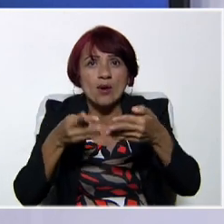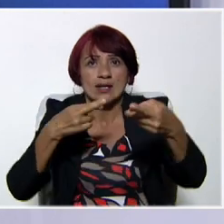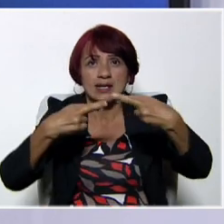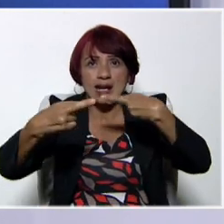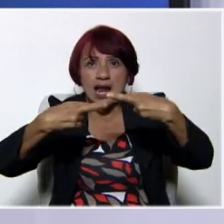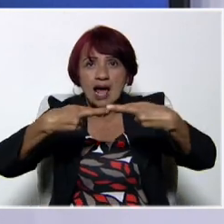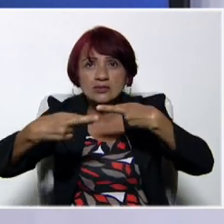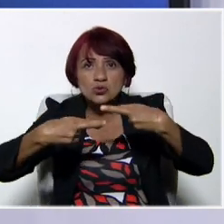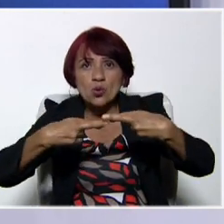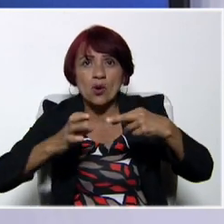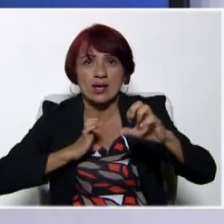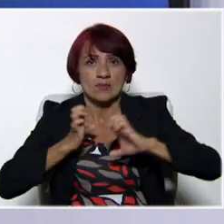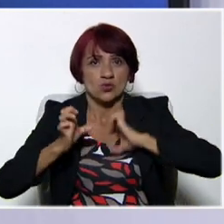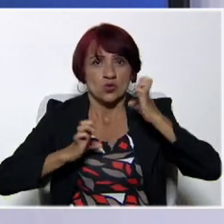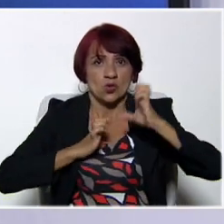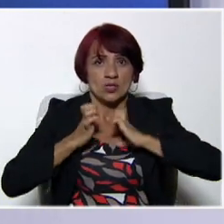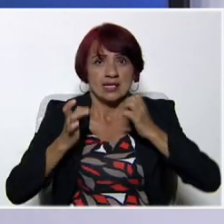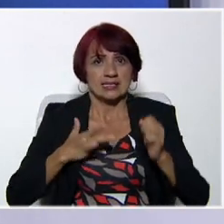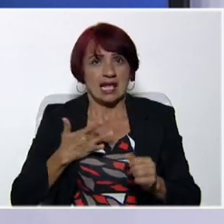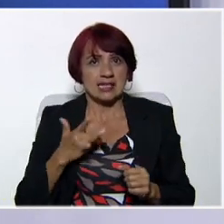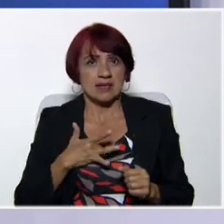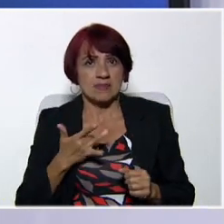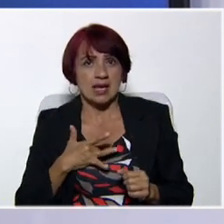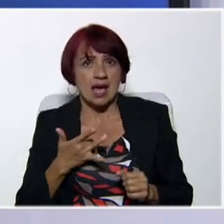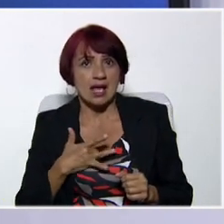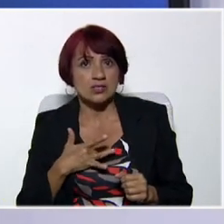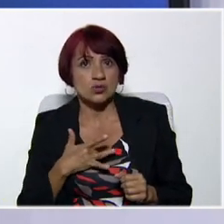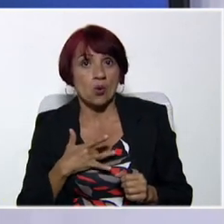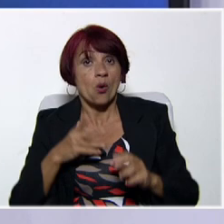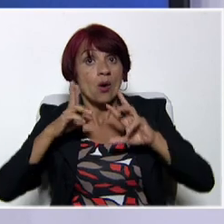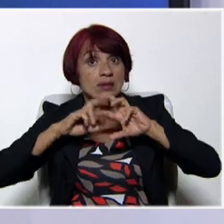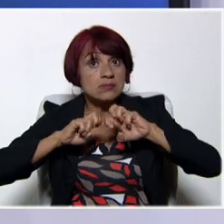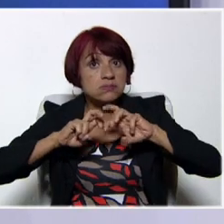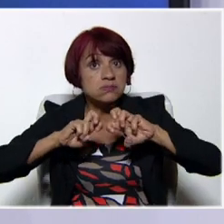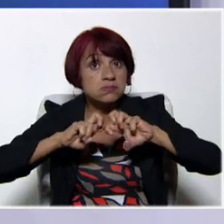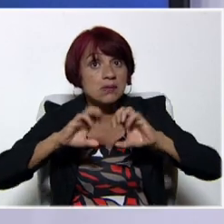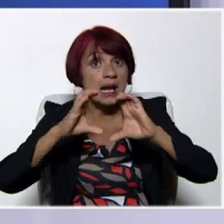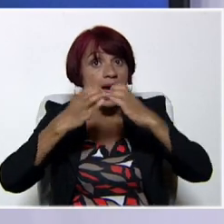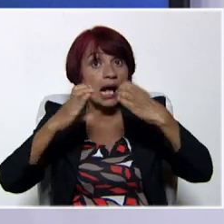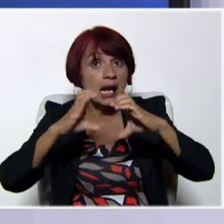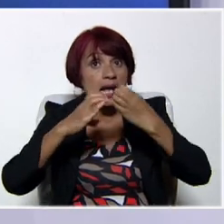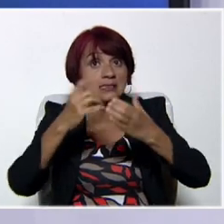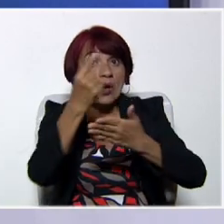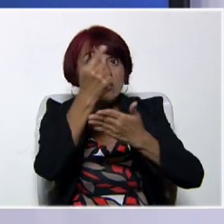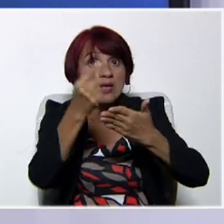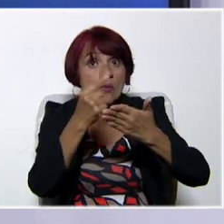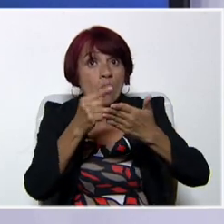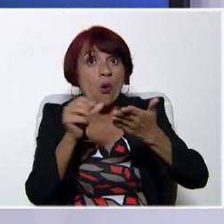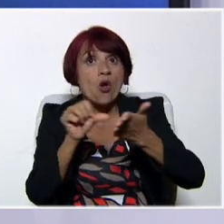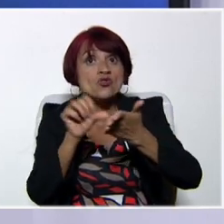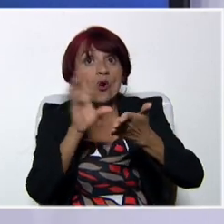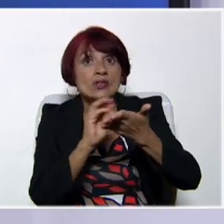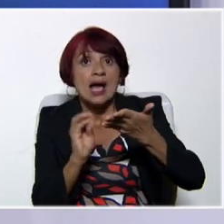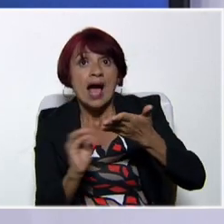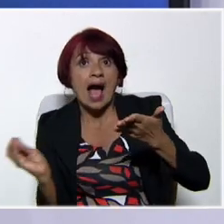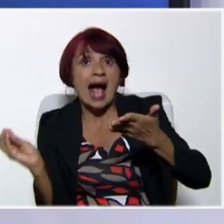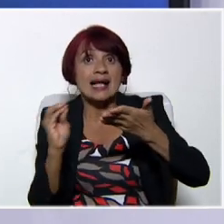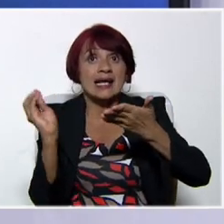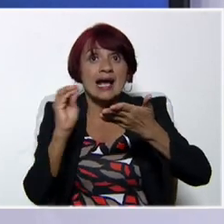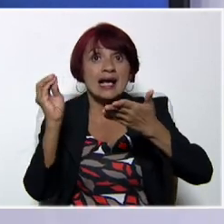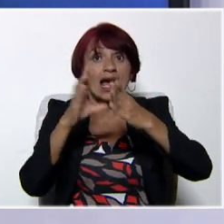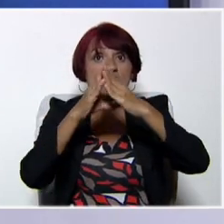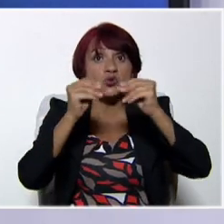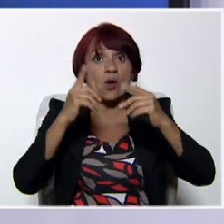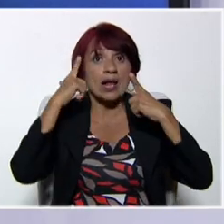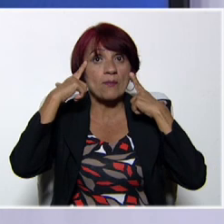emociones, sentimientos. Ustedes revisen la clase y van a realizar un dibujo que agrupe todas estas potencialidades